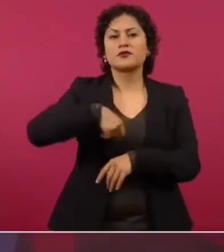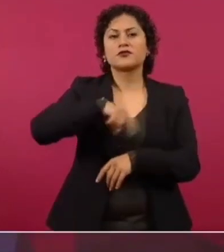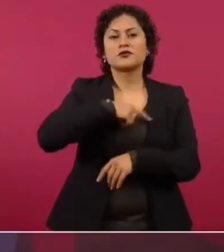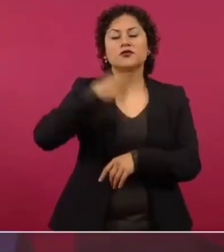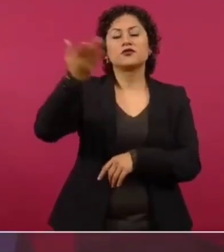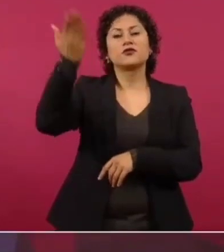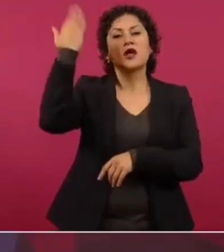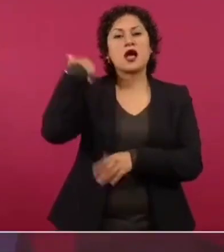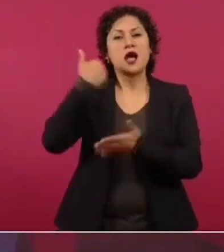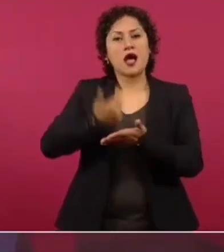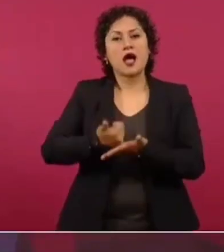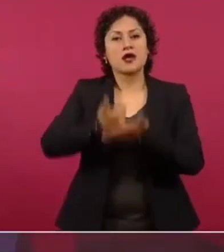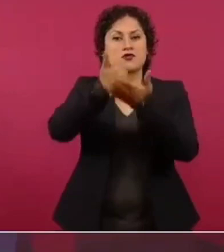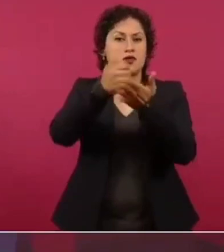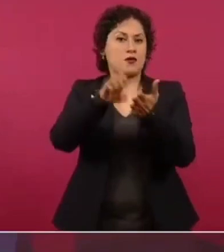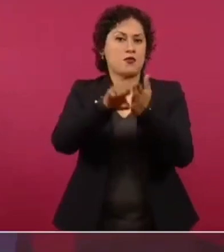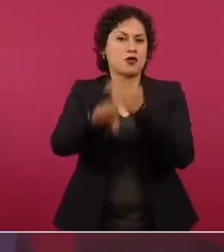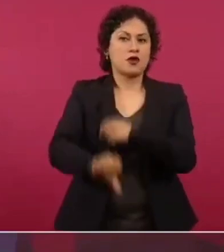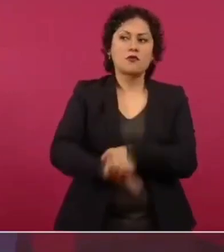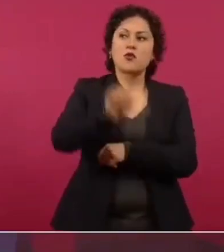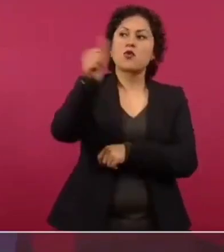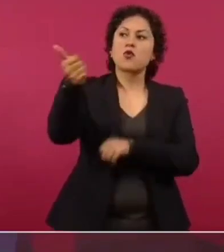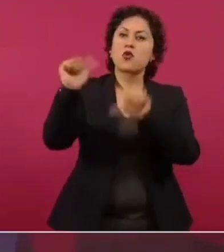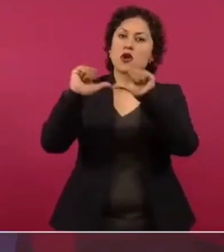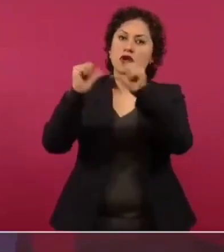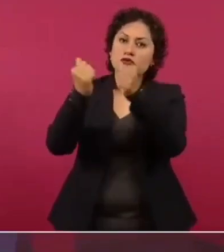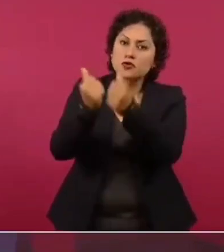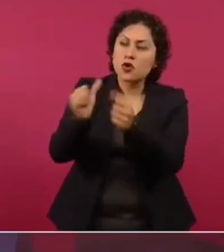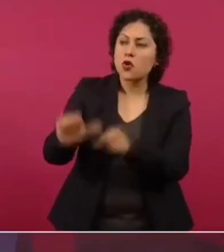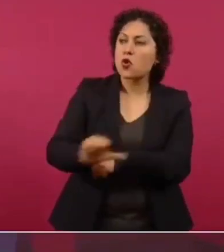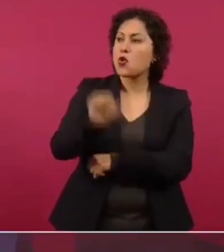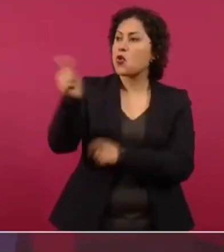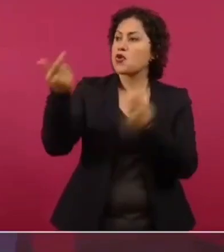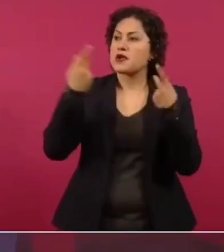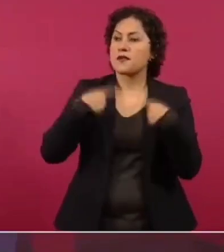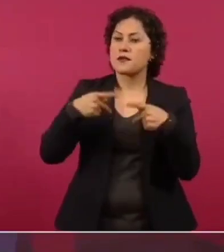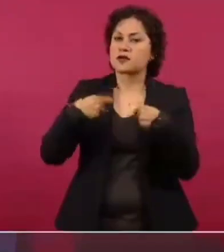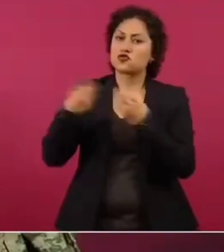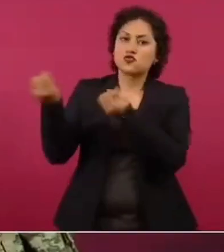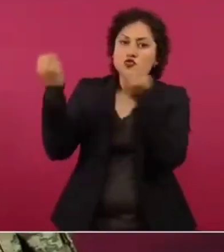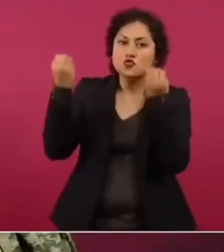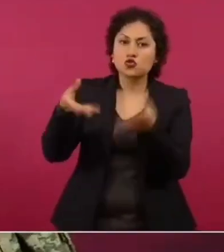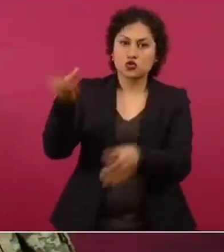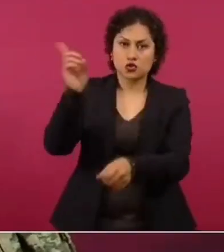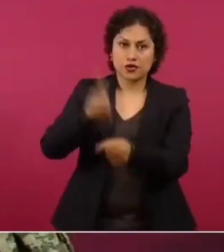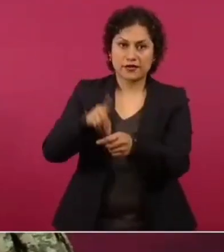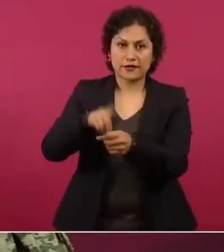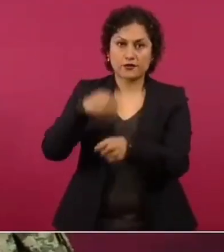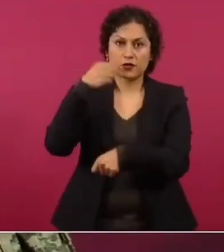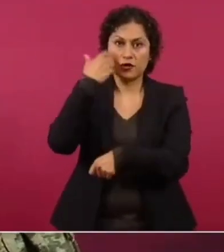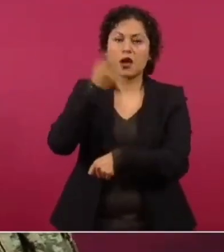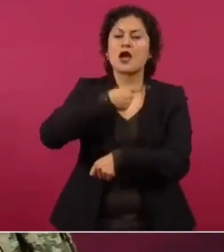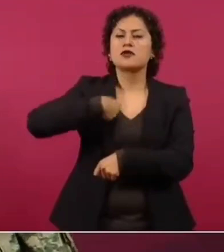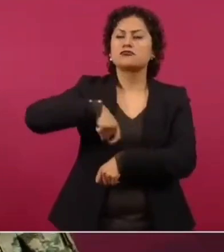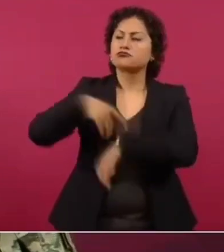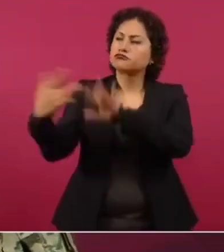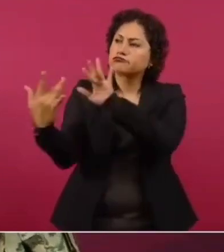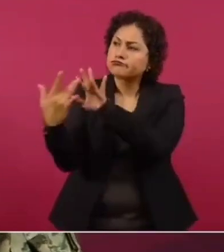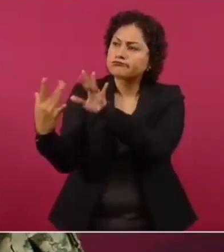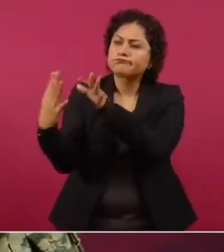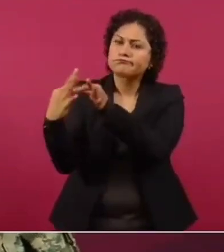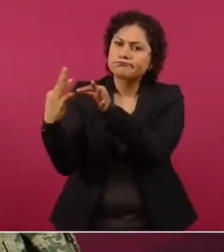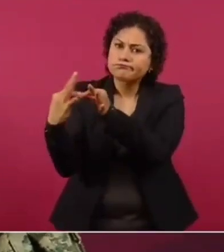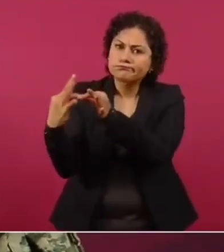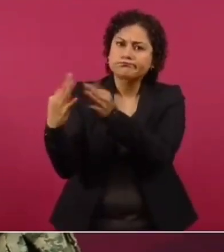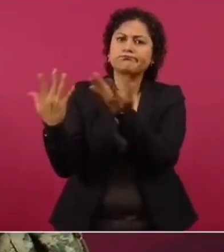algunas organizaciones o gente altruista que los apoya en algo que requiera,